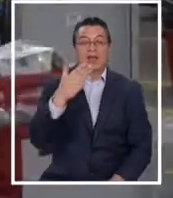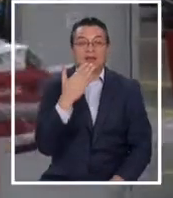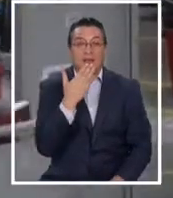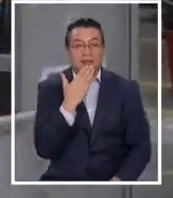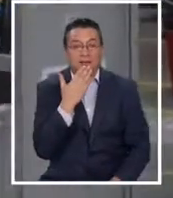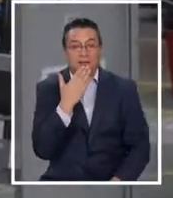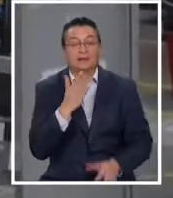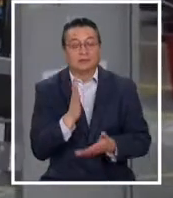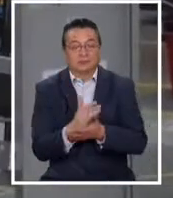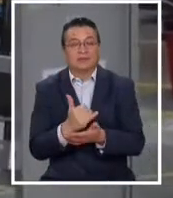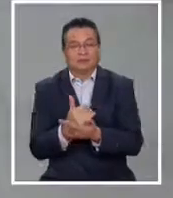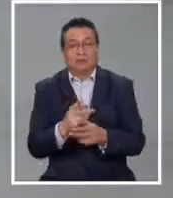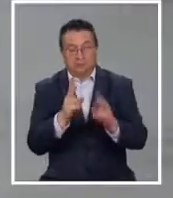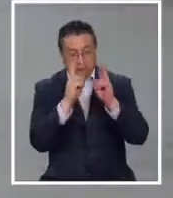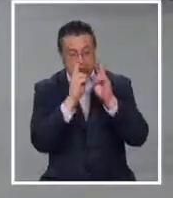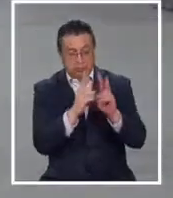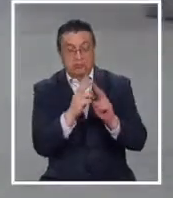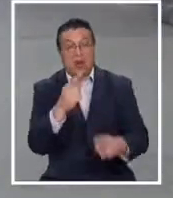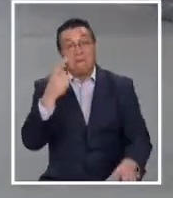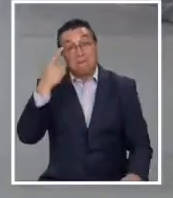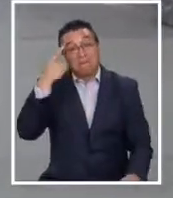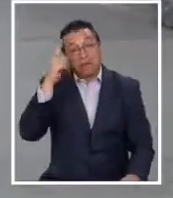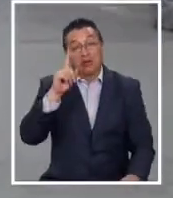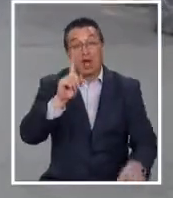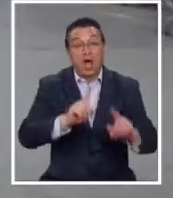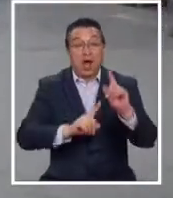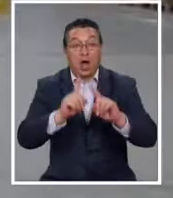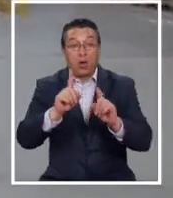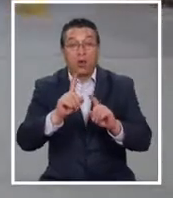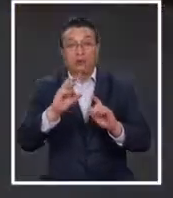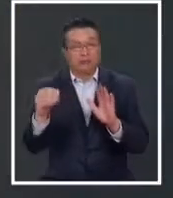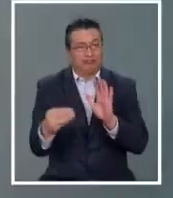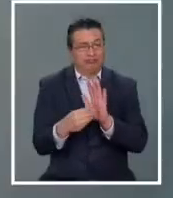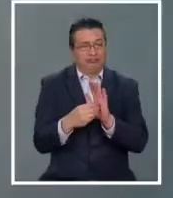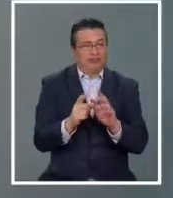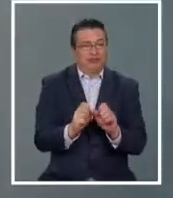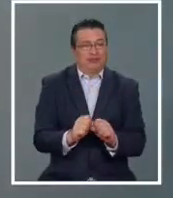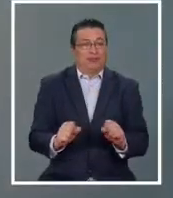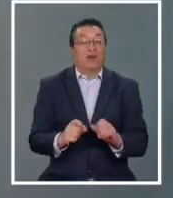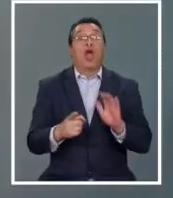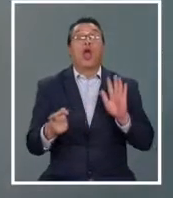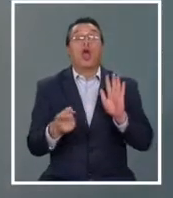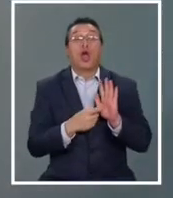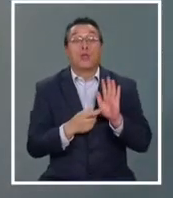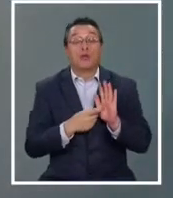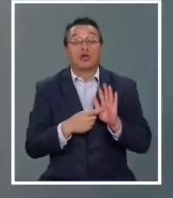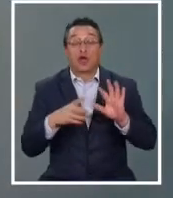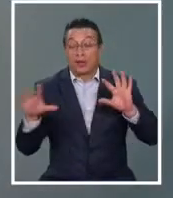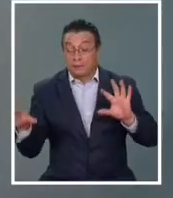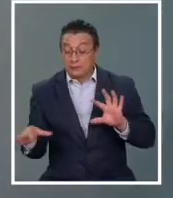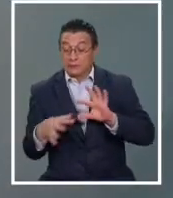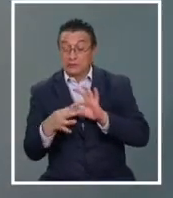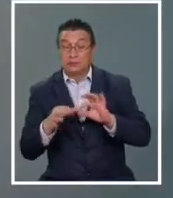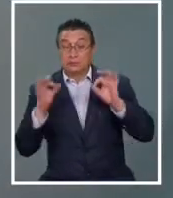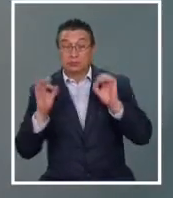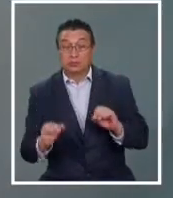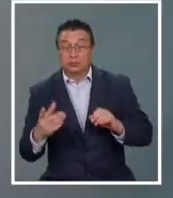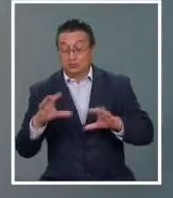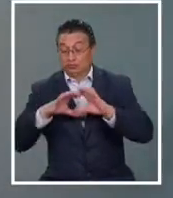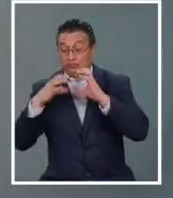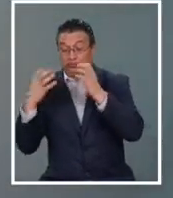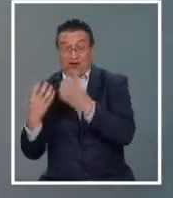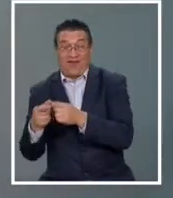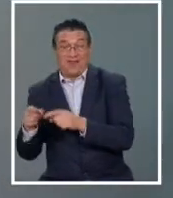una medida que es valorada, pero para algunos difícil de implementar. Los impuestos no dependen de un organismo